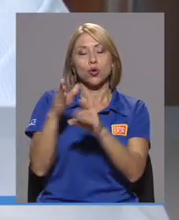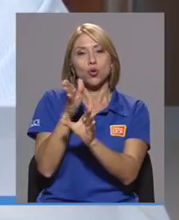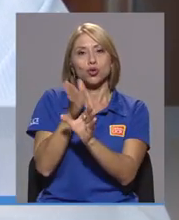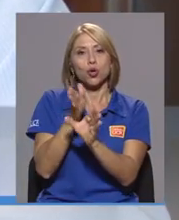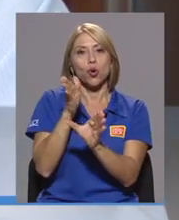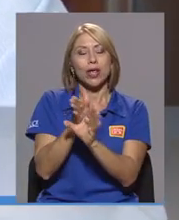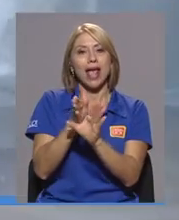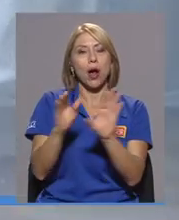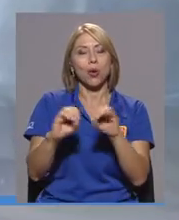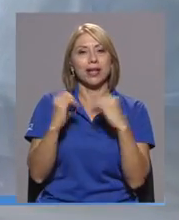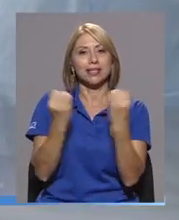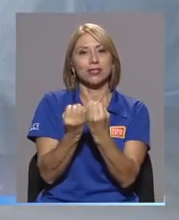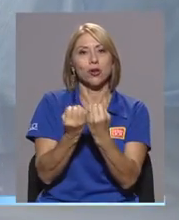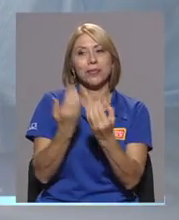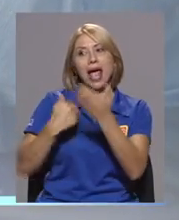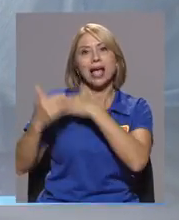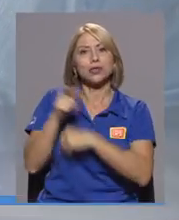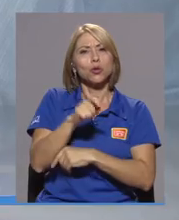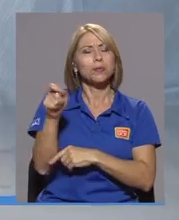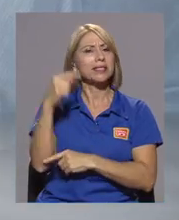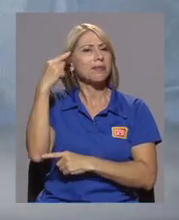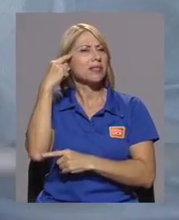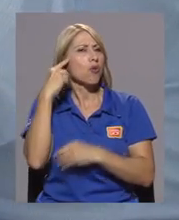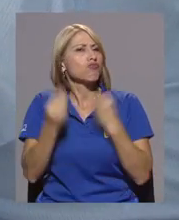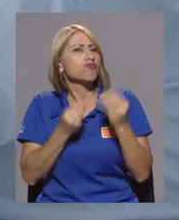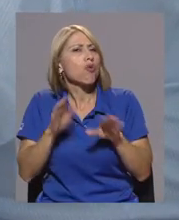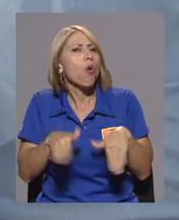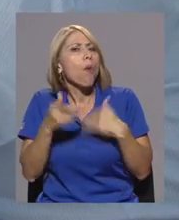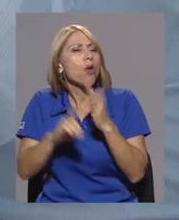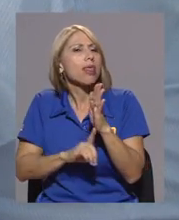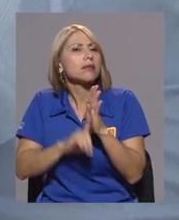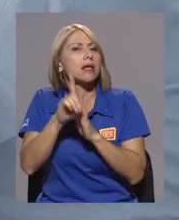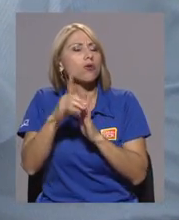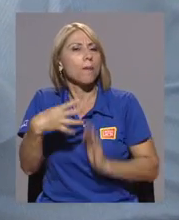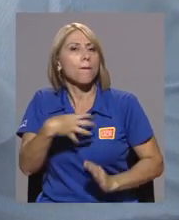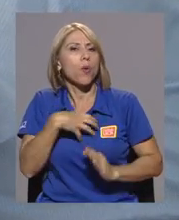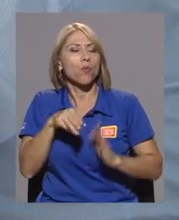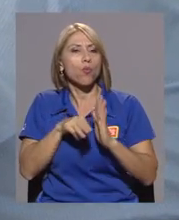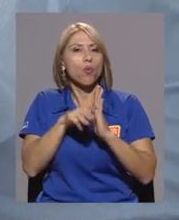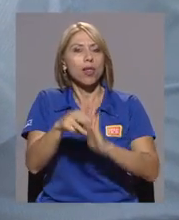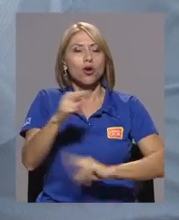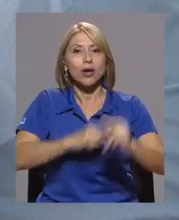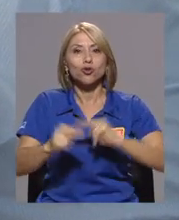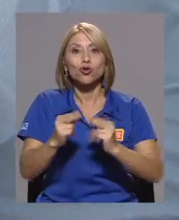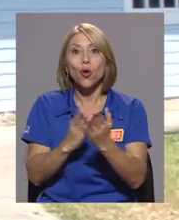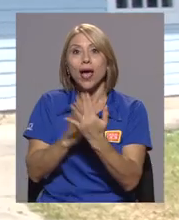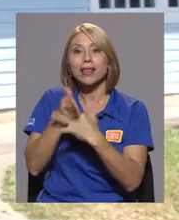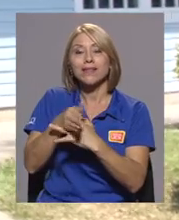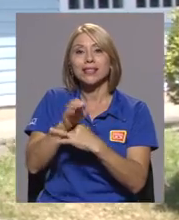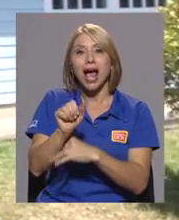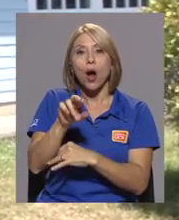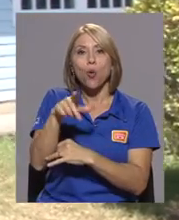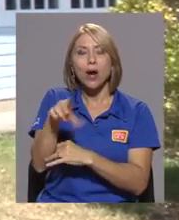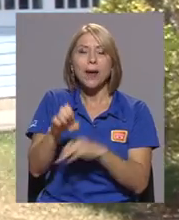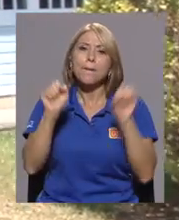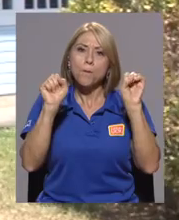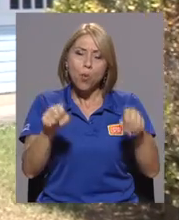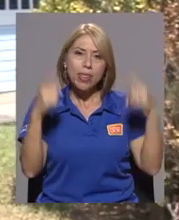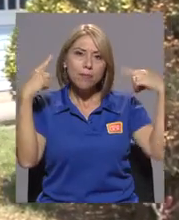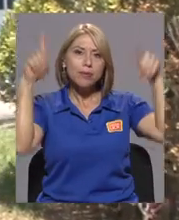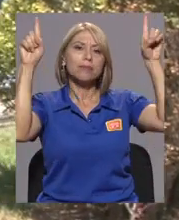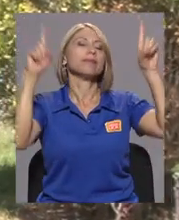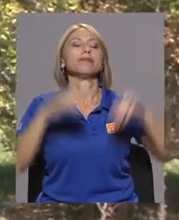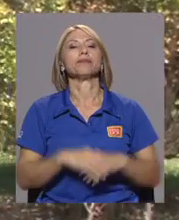organizacional. Hace algunos meses pensó en la manera de desarrollar su propio modelo de negocio y por medio de auge ha podido hacerlo